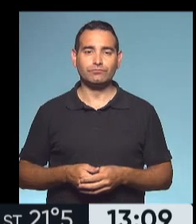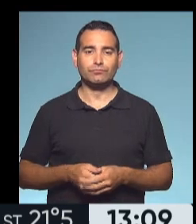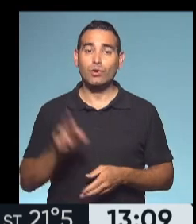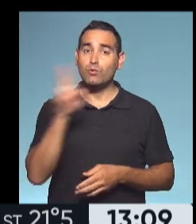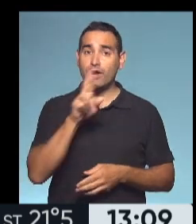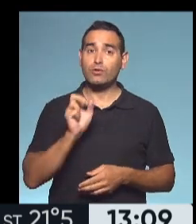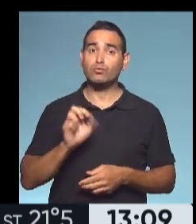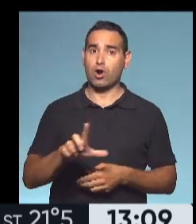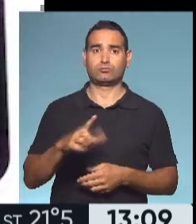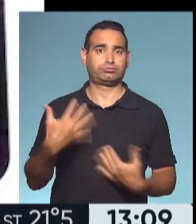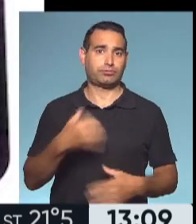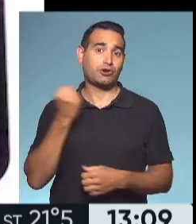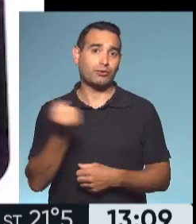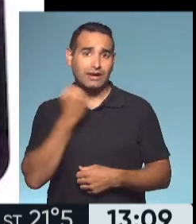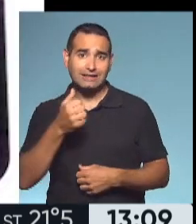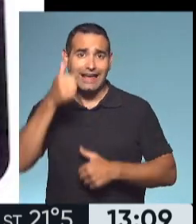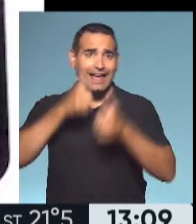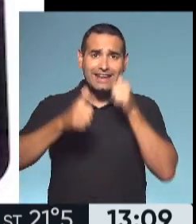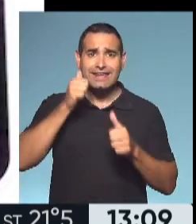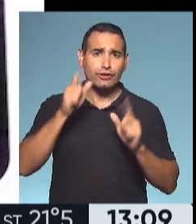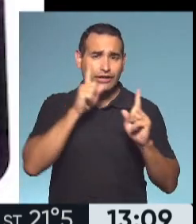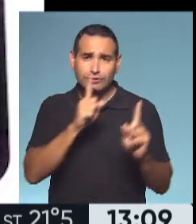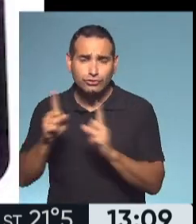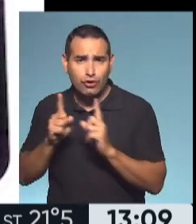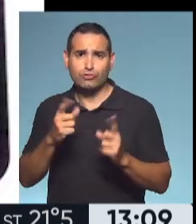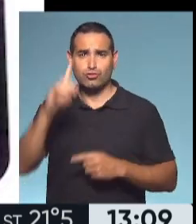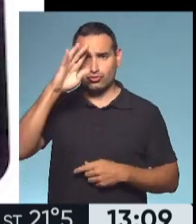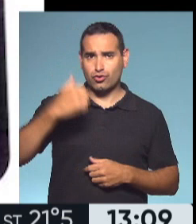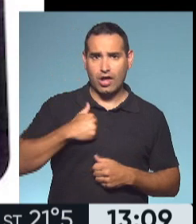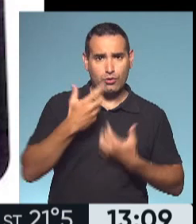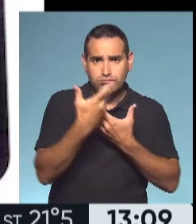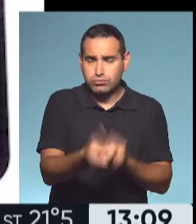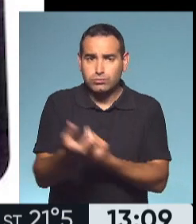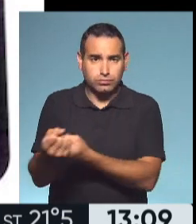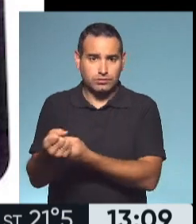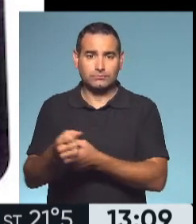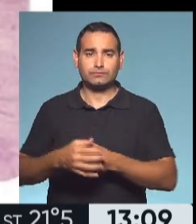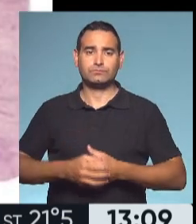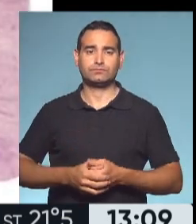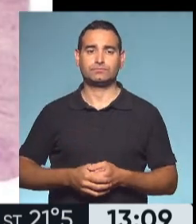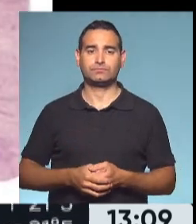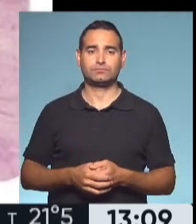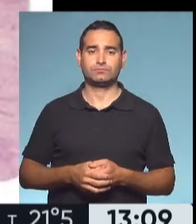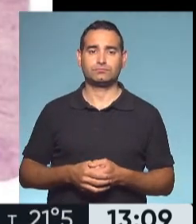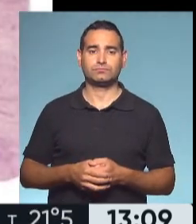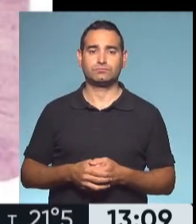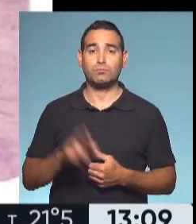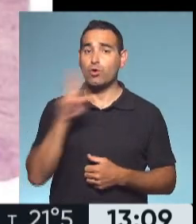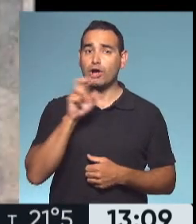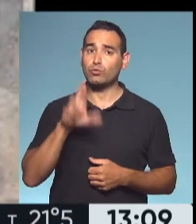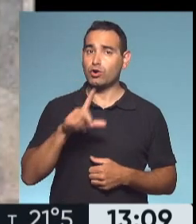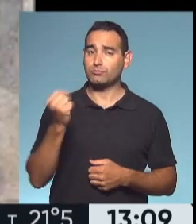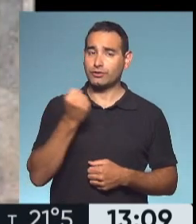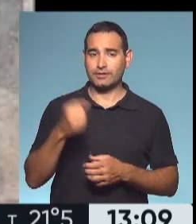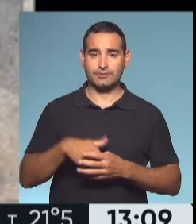muy importante como el de sanar heridas, acompañar a los soldados y bueno, cumplir un rol muy importante durante